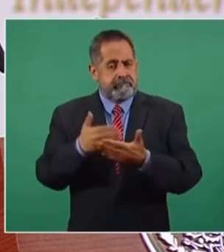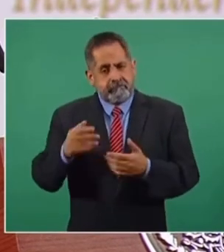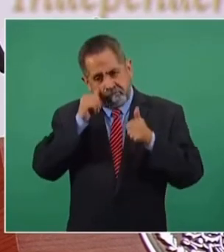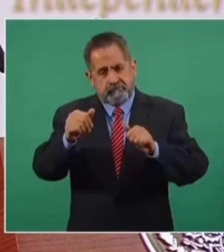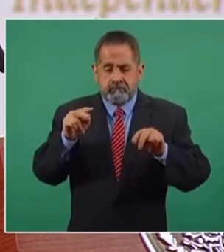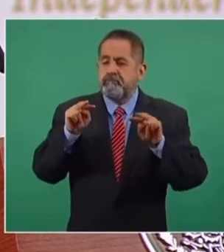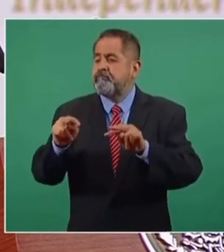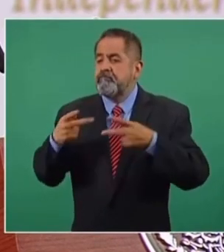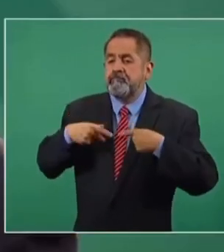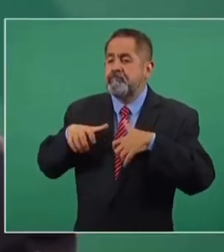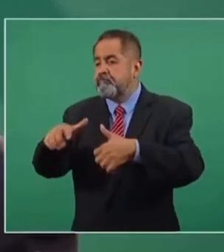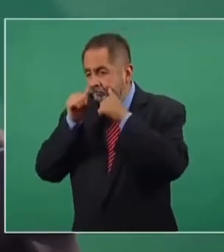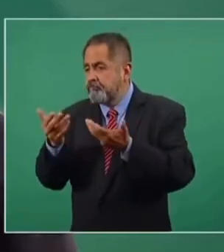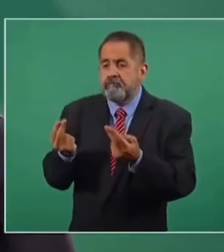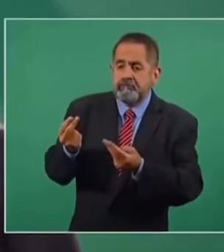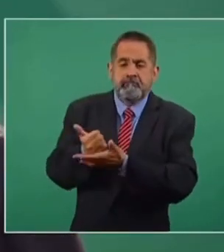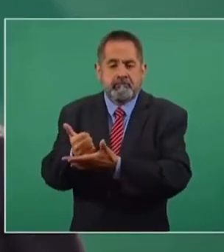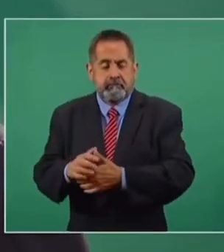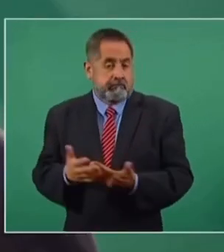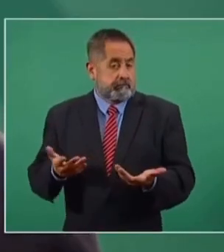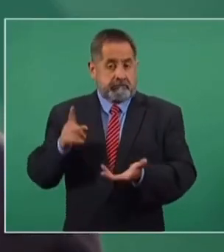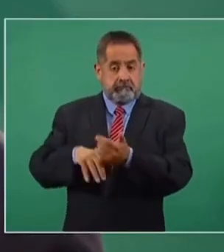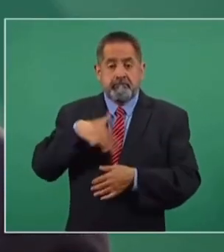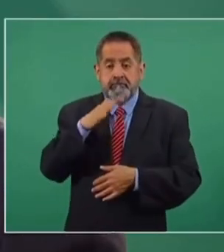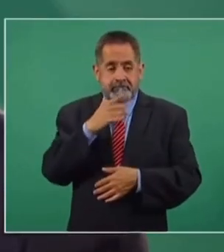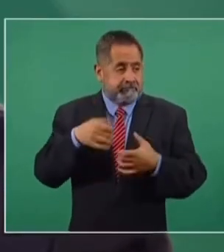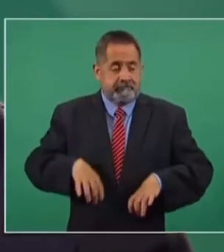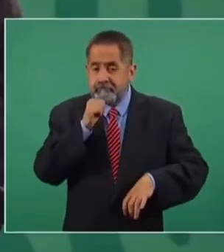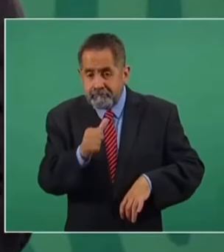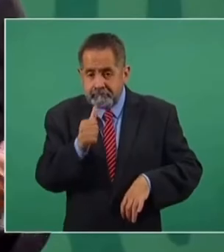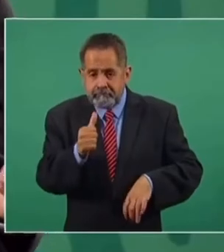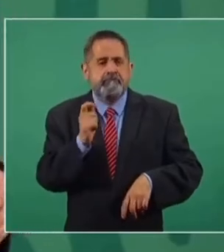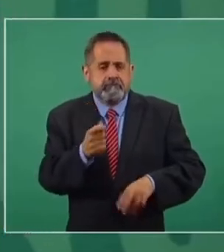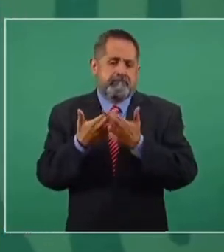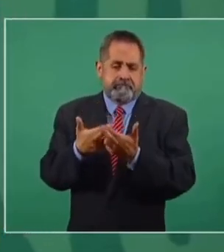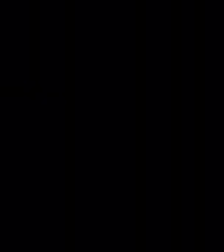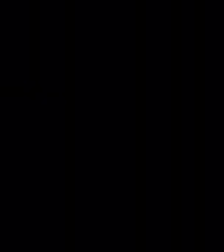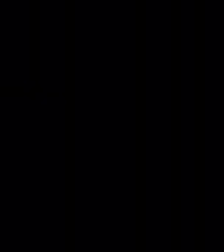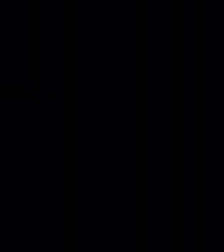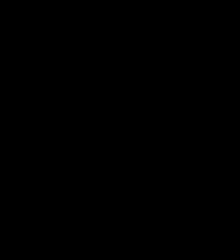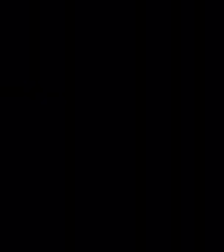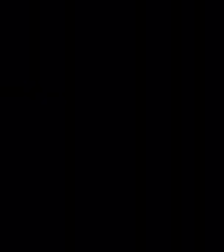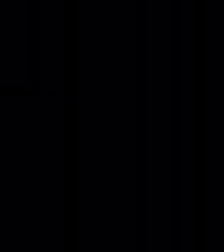dedicado a atender al pueblo. Entonces, como no hay corrupción, pues tenemos ahorros.